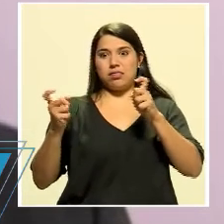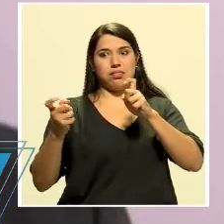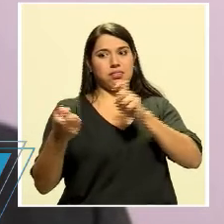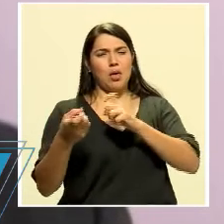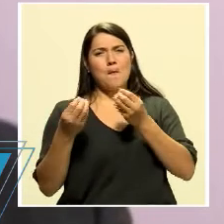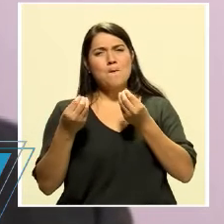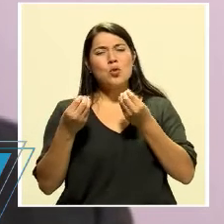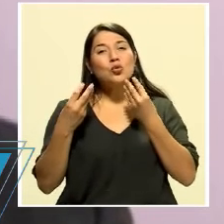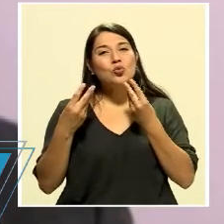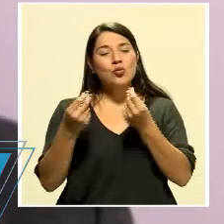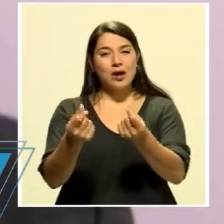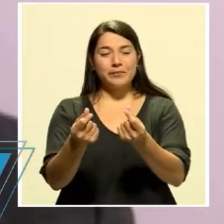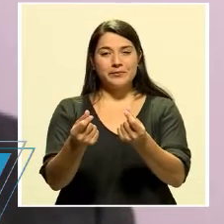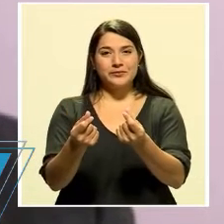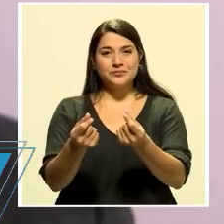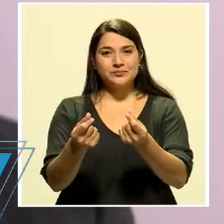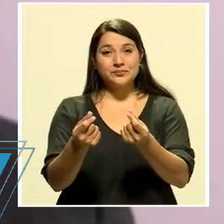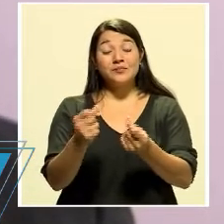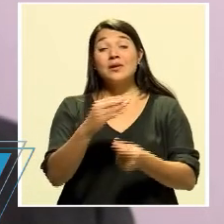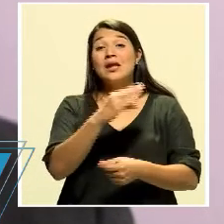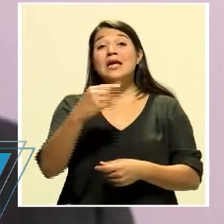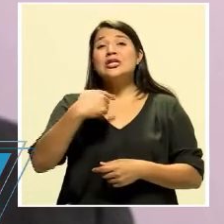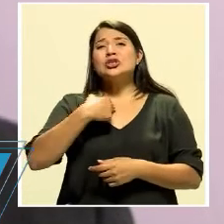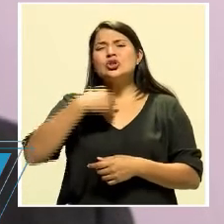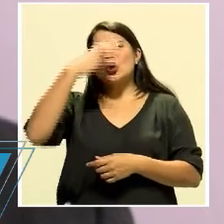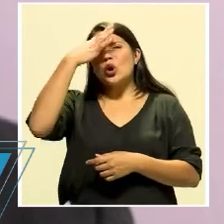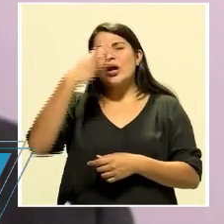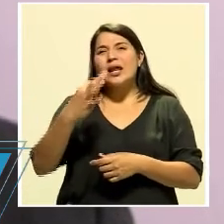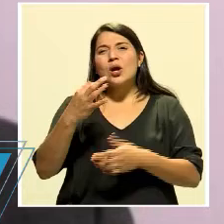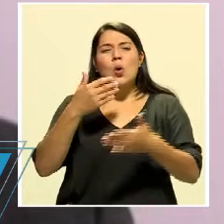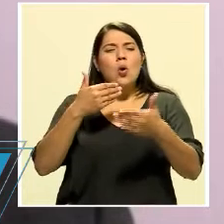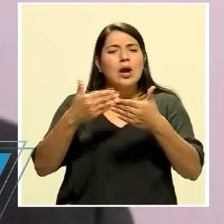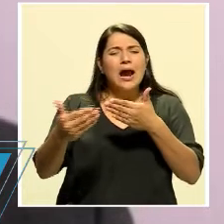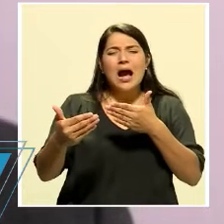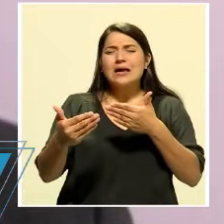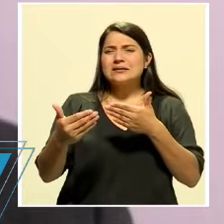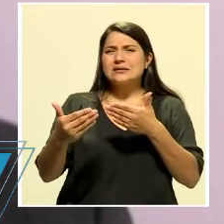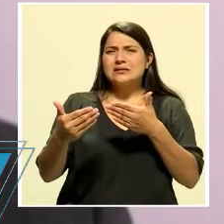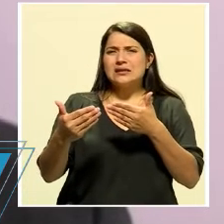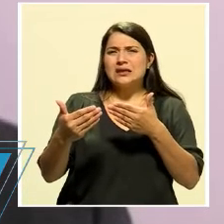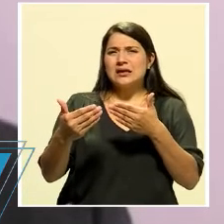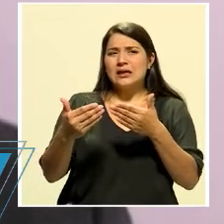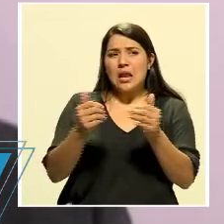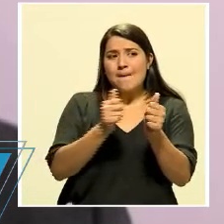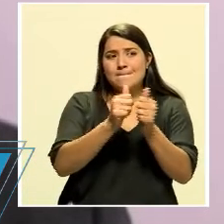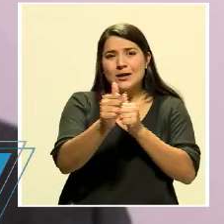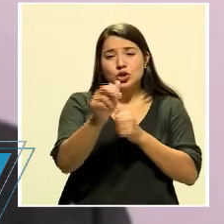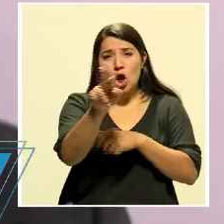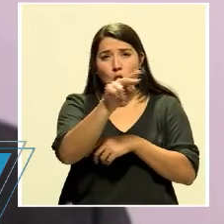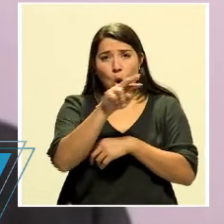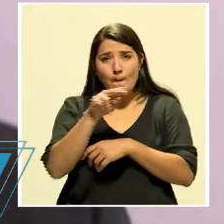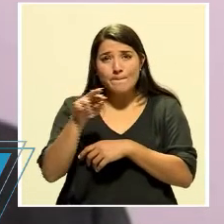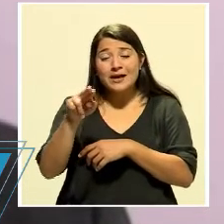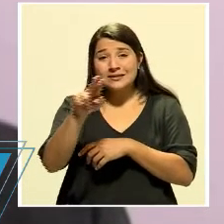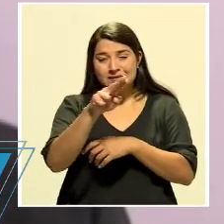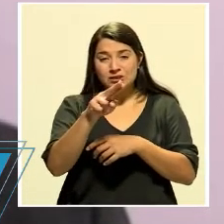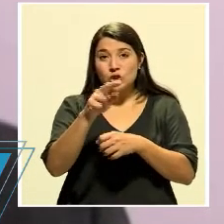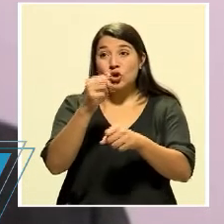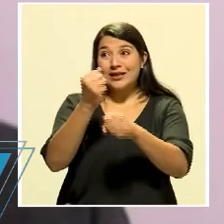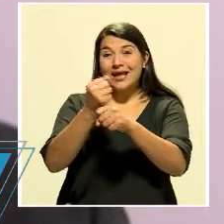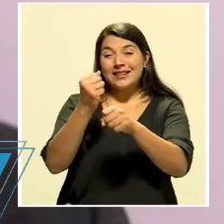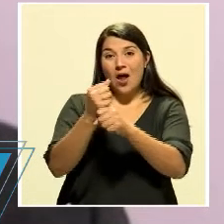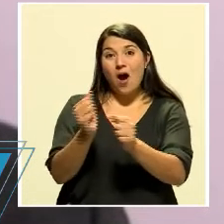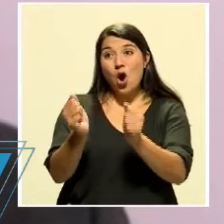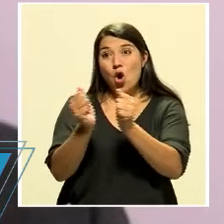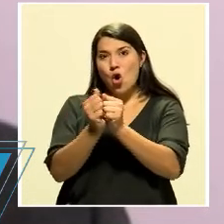rápidamente, y yo creo que casi que muchos compañeros epidemiólogos que trabajan en vigilancia de la salud de los otros países